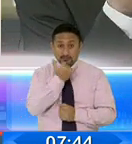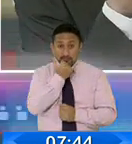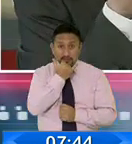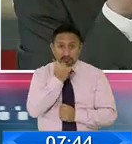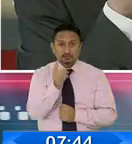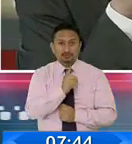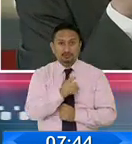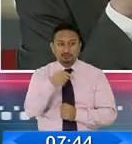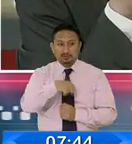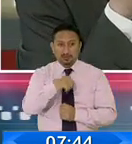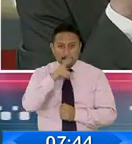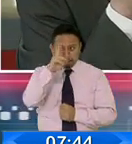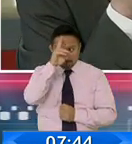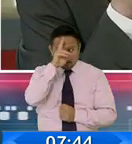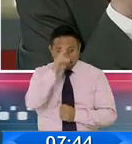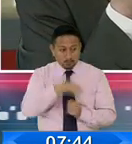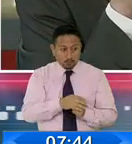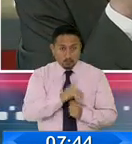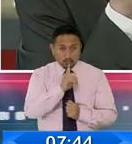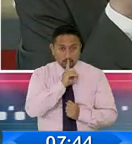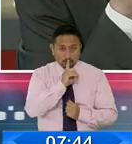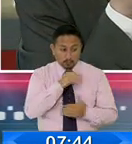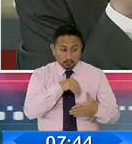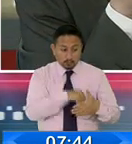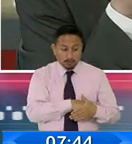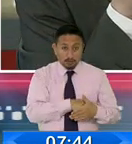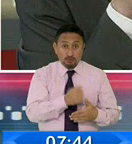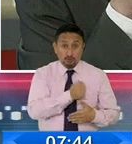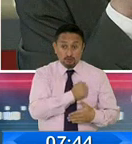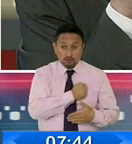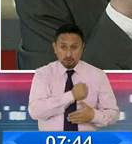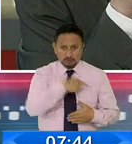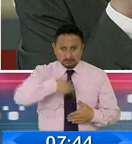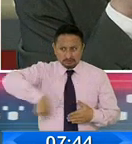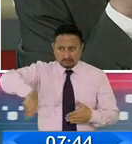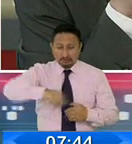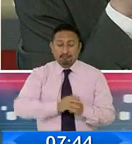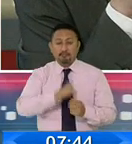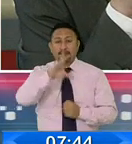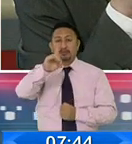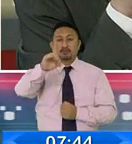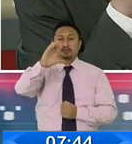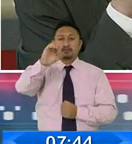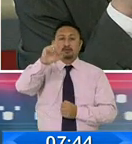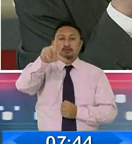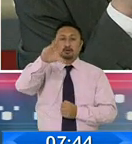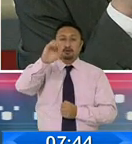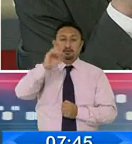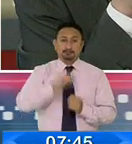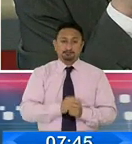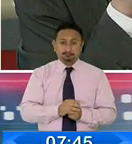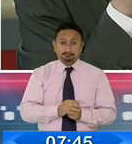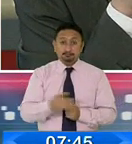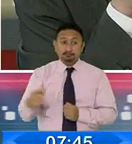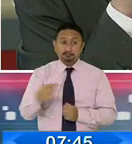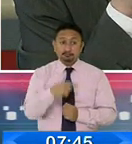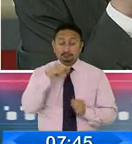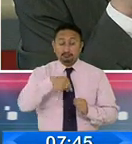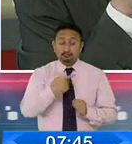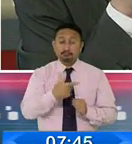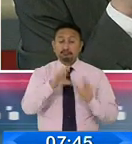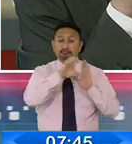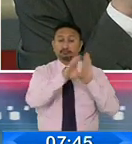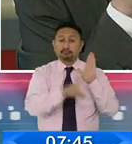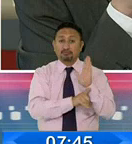es dolo. El dolo es la manifiesta intención de causar un daño en perjuicio de otro, y ese dolo está tipificado en el